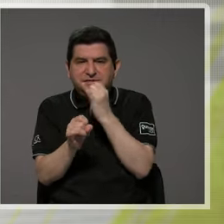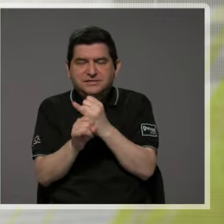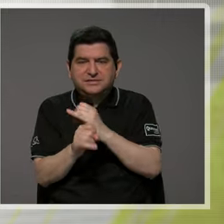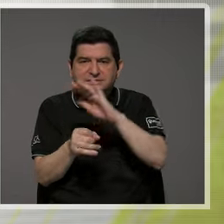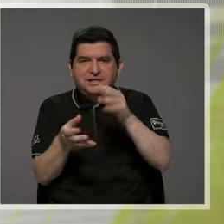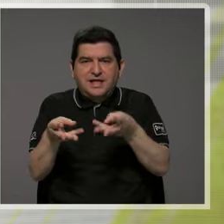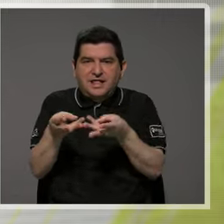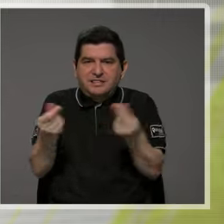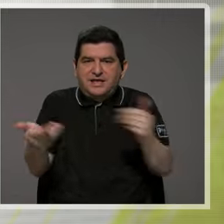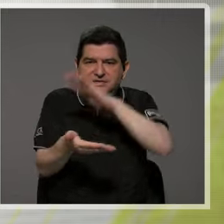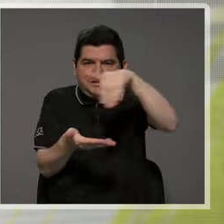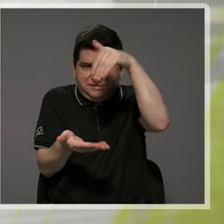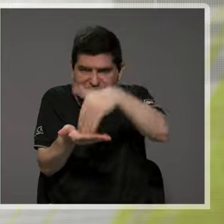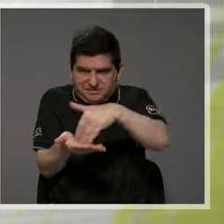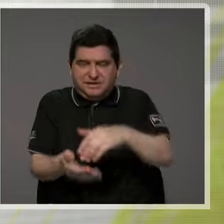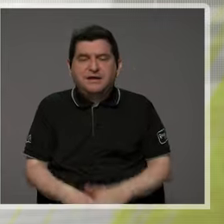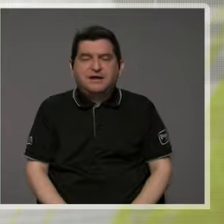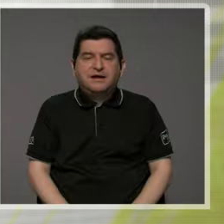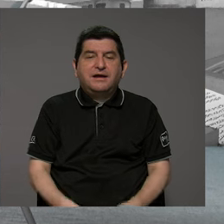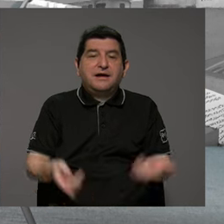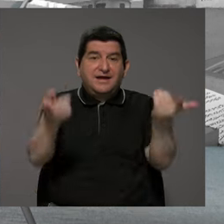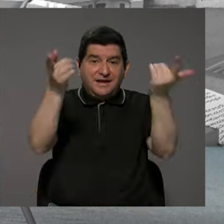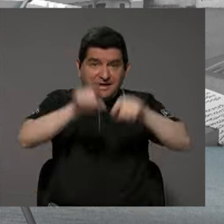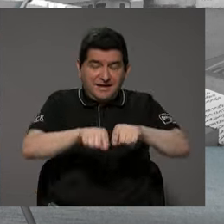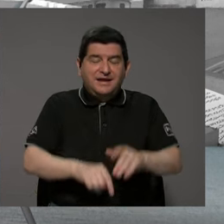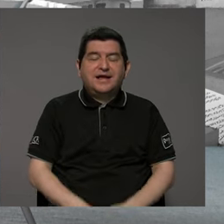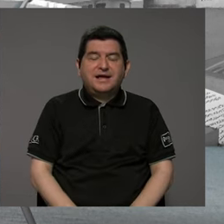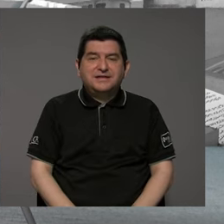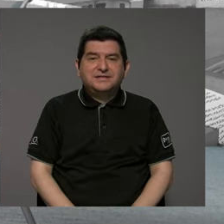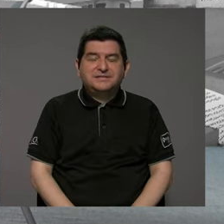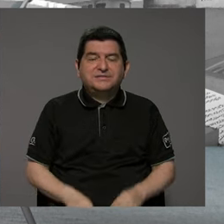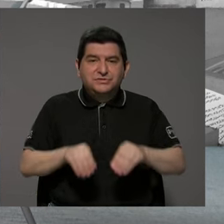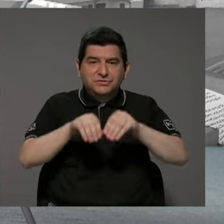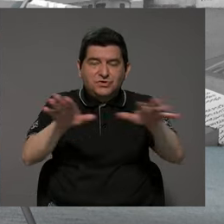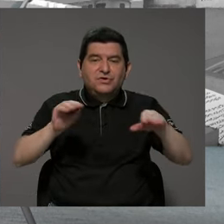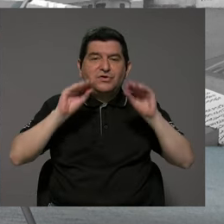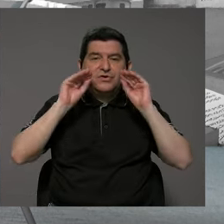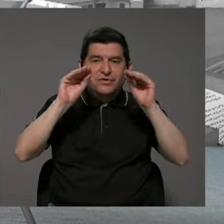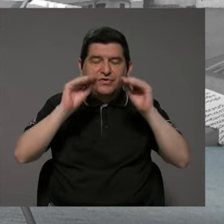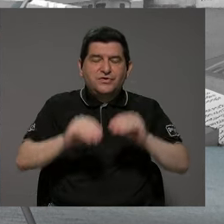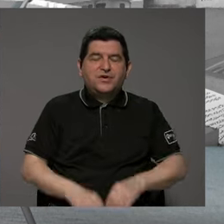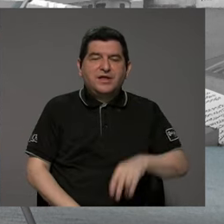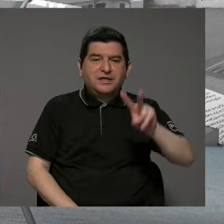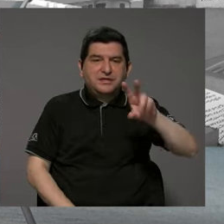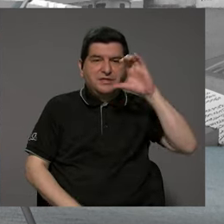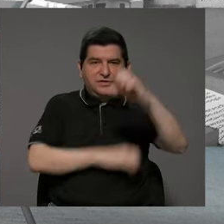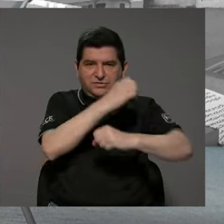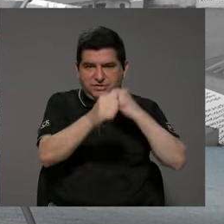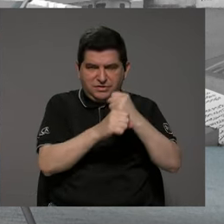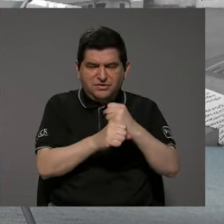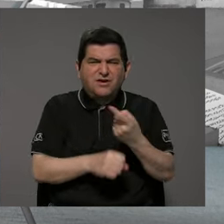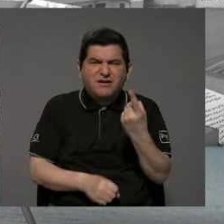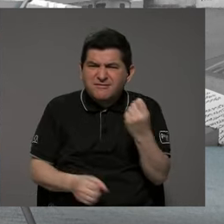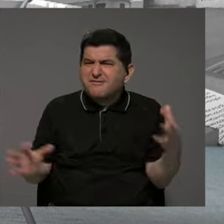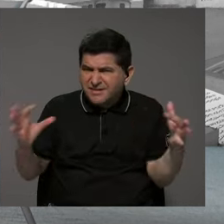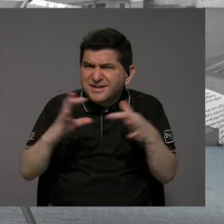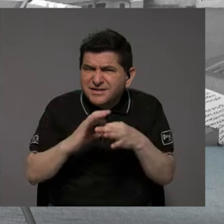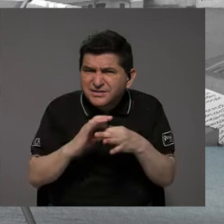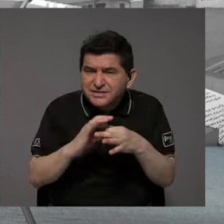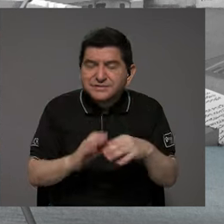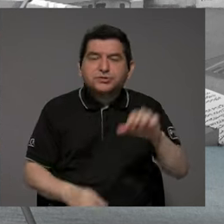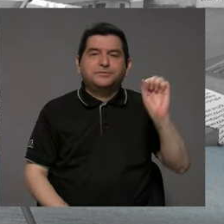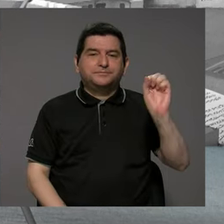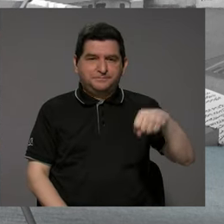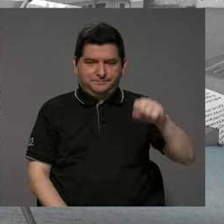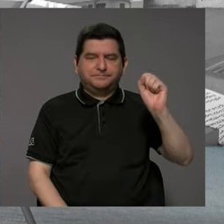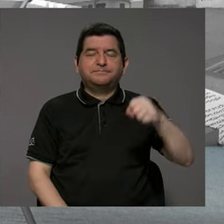descentralizadas. Por ejemplo, un caso como el de Red Educativa del Bicentenario, donde intervienen tantas instituciones. Falta más coordinación. Falta, digamos,